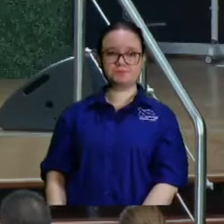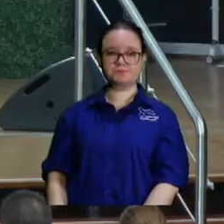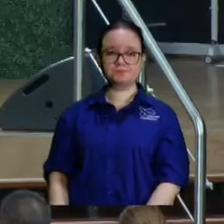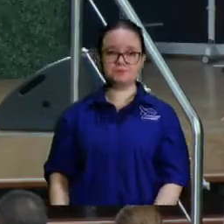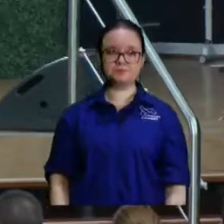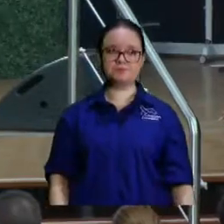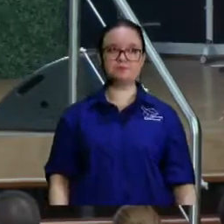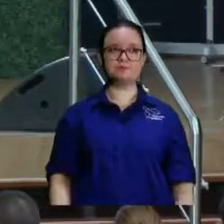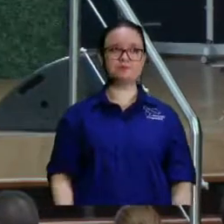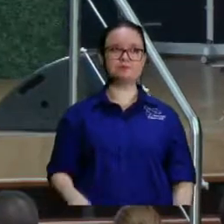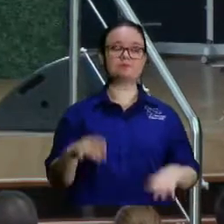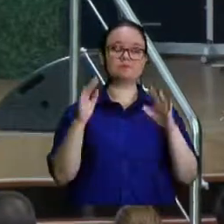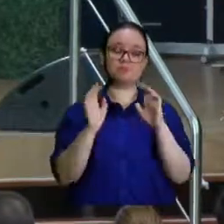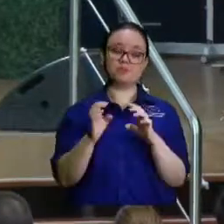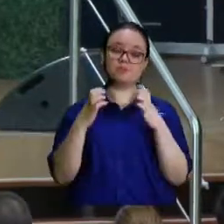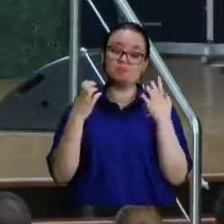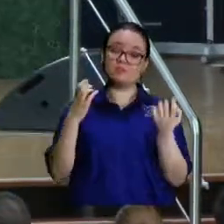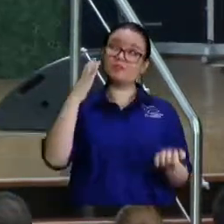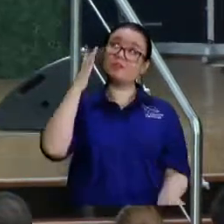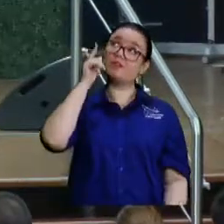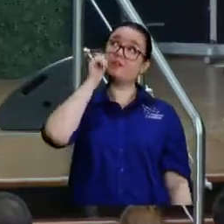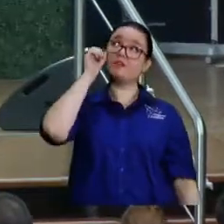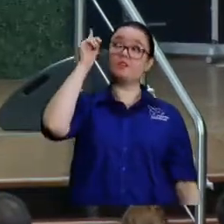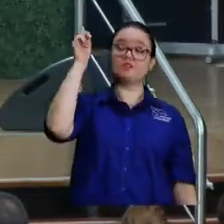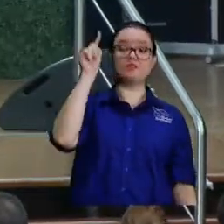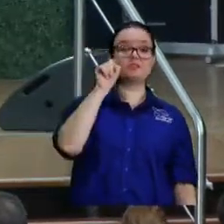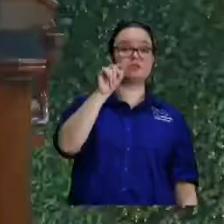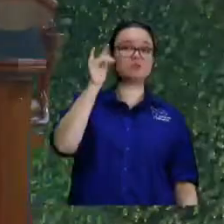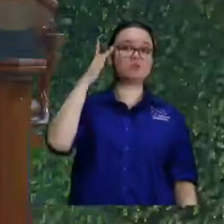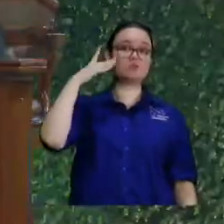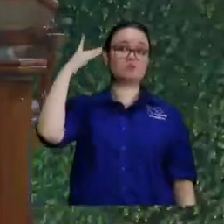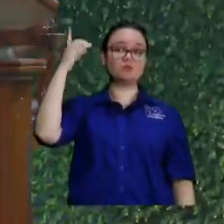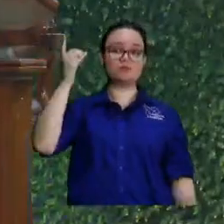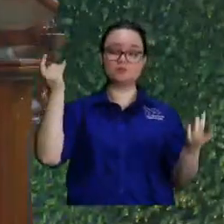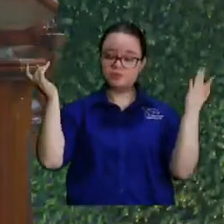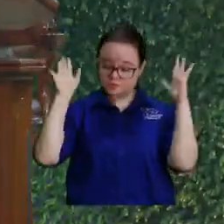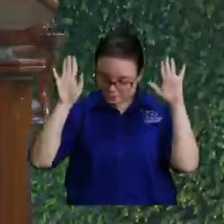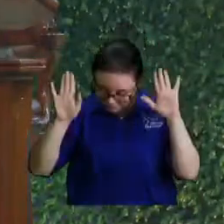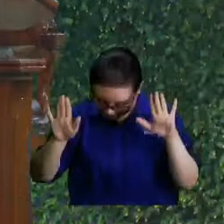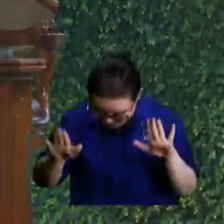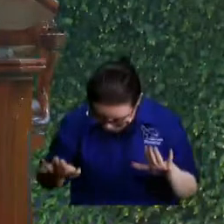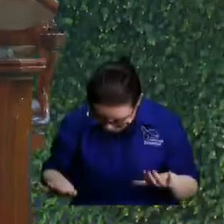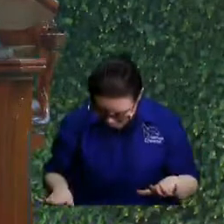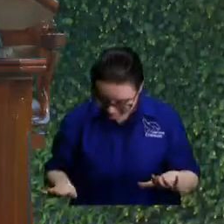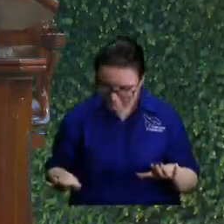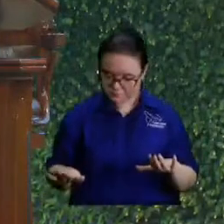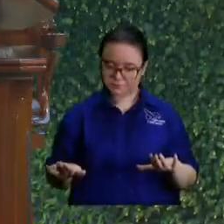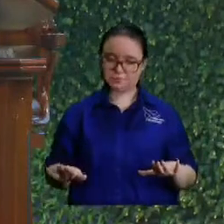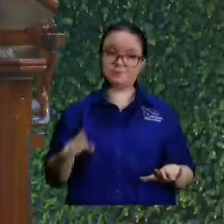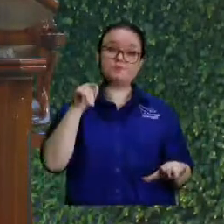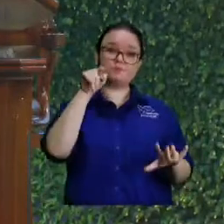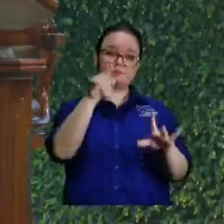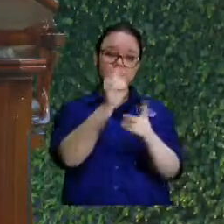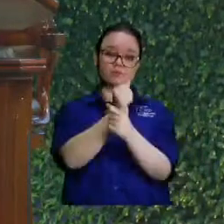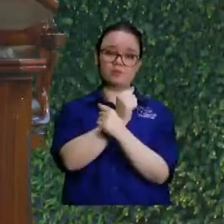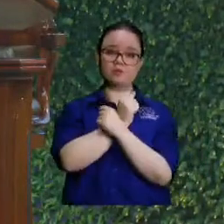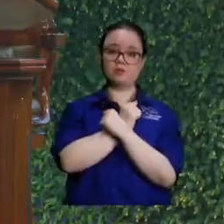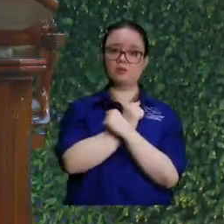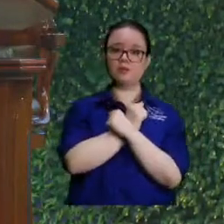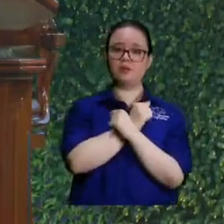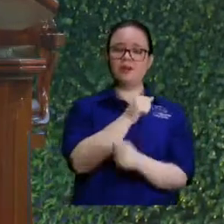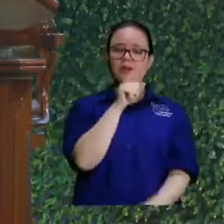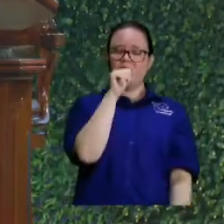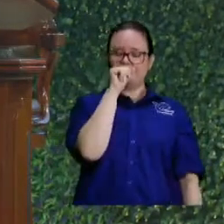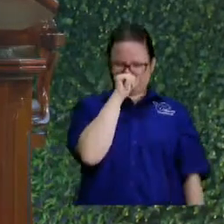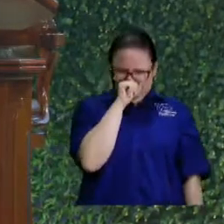y al señor tu Dios adorarás lo vas a amar y a él le